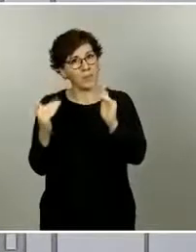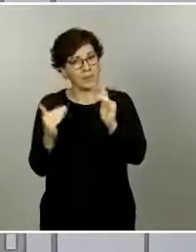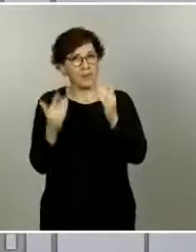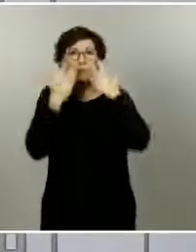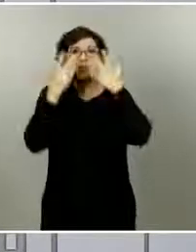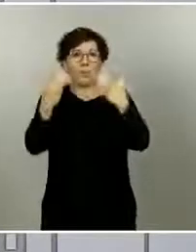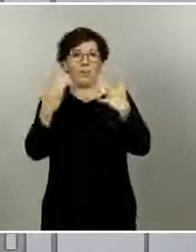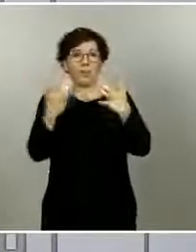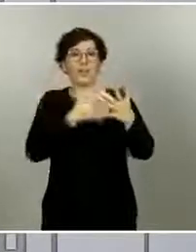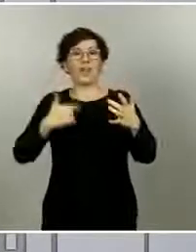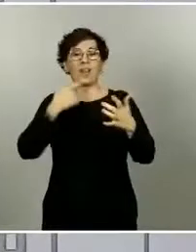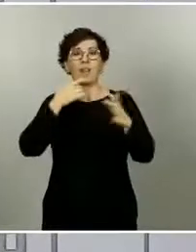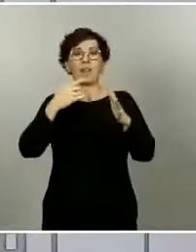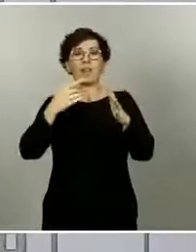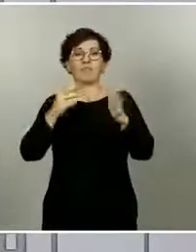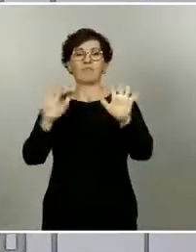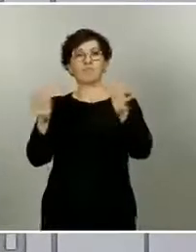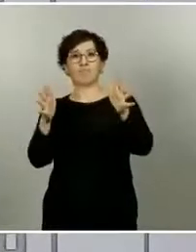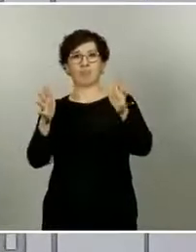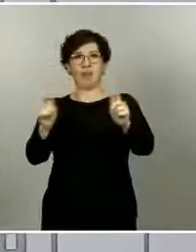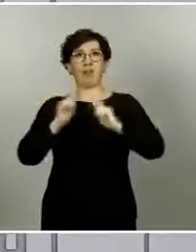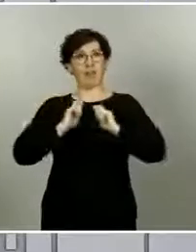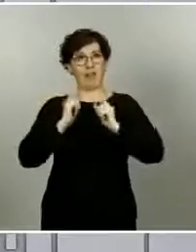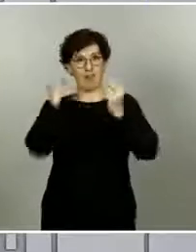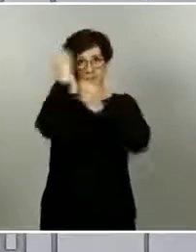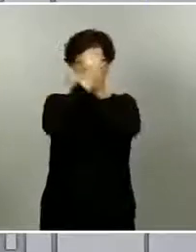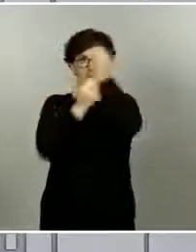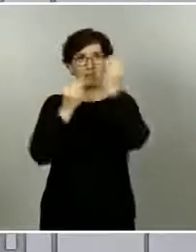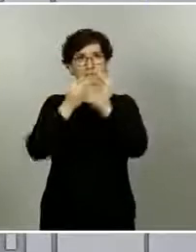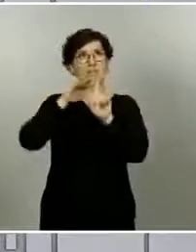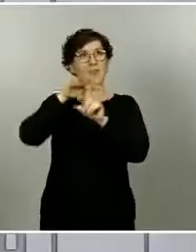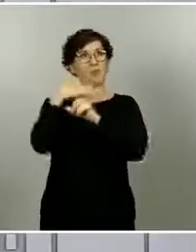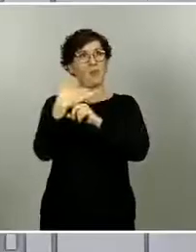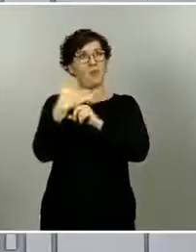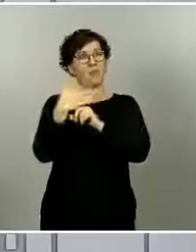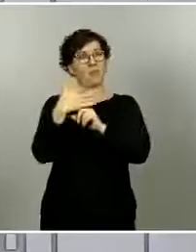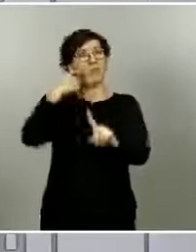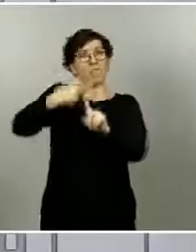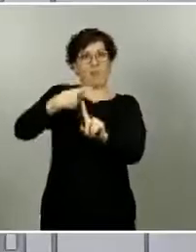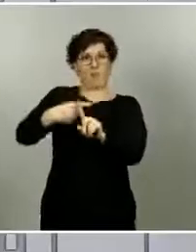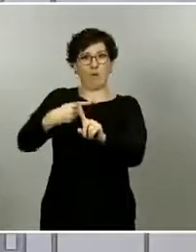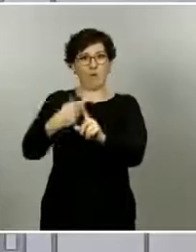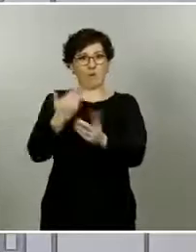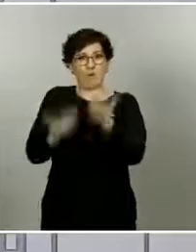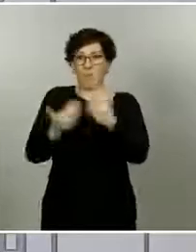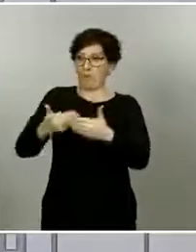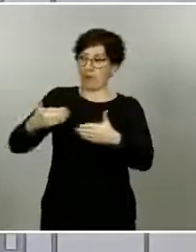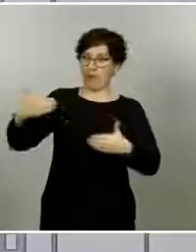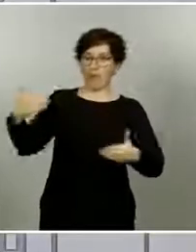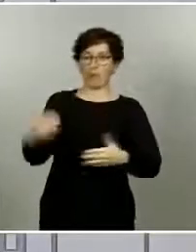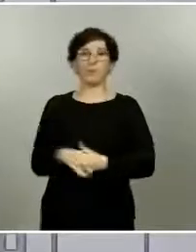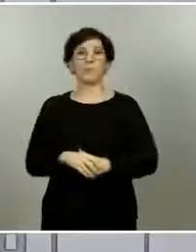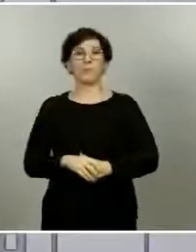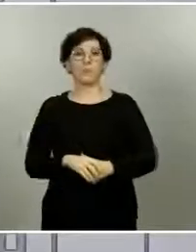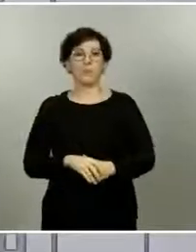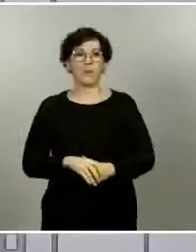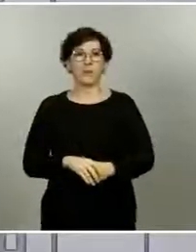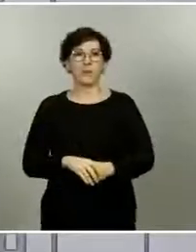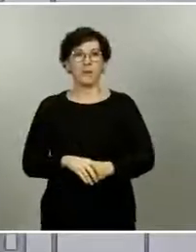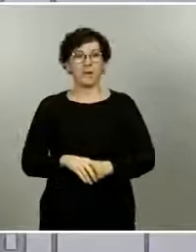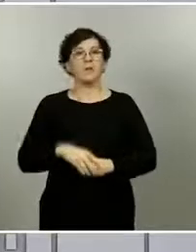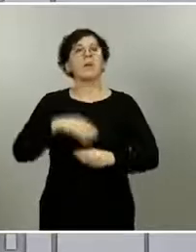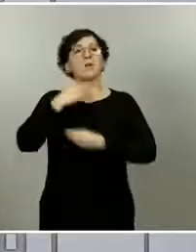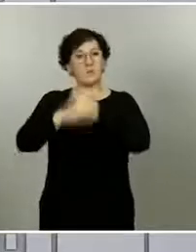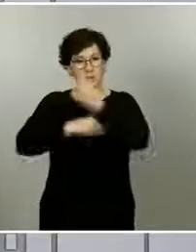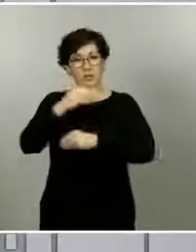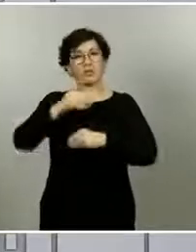que nos permite pensar que todavía estamos en una situación favorable como la que estábamos viendo estos días pasados. Hemos hecho análisis también